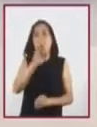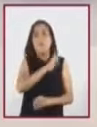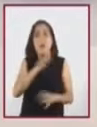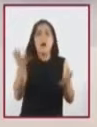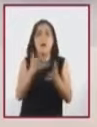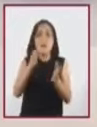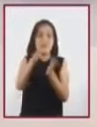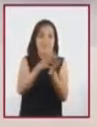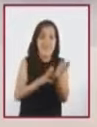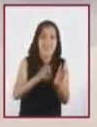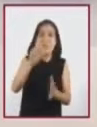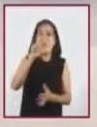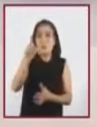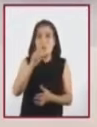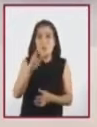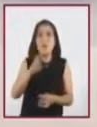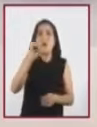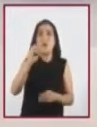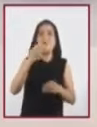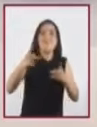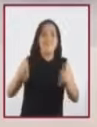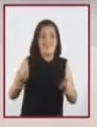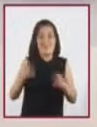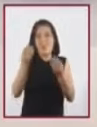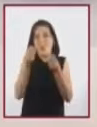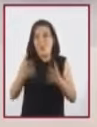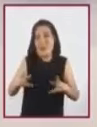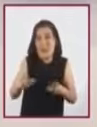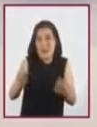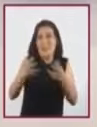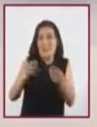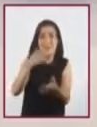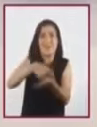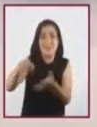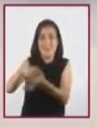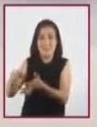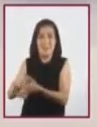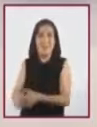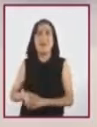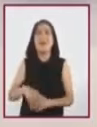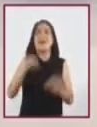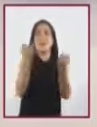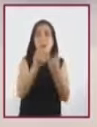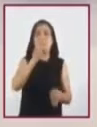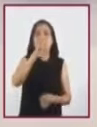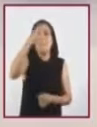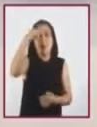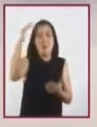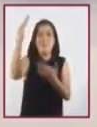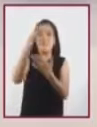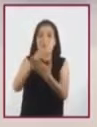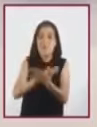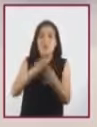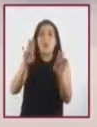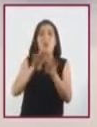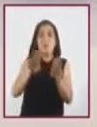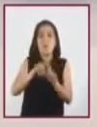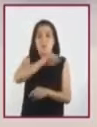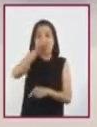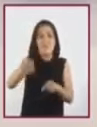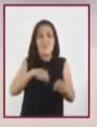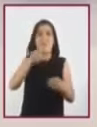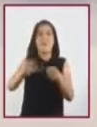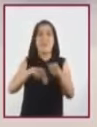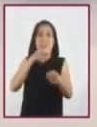uso y ahorro de la energía o insumos. Esta también puede darse para reducir los impactos en la